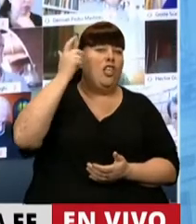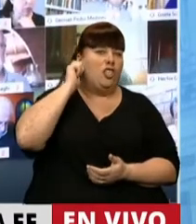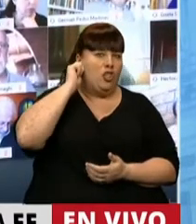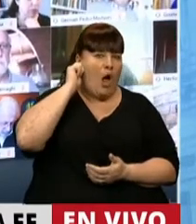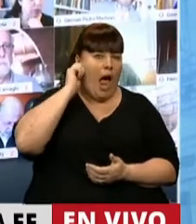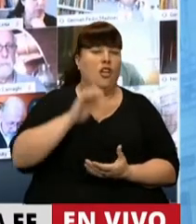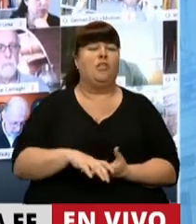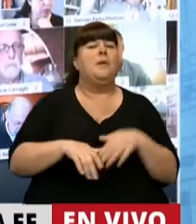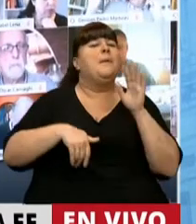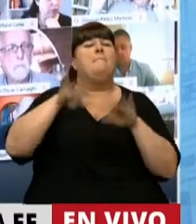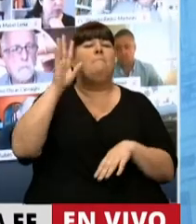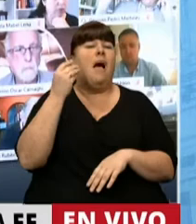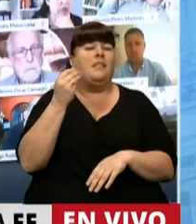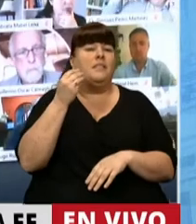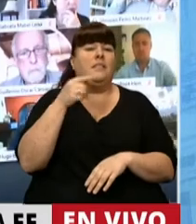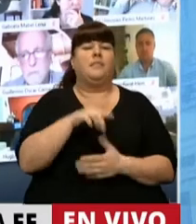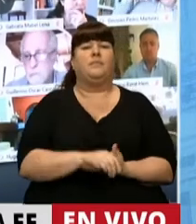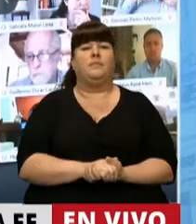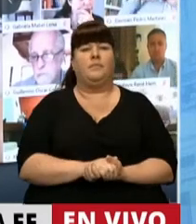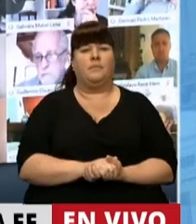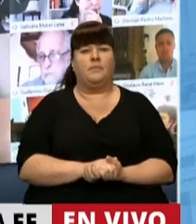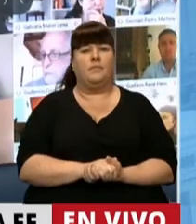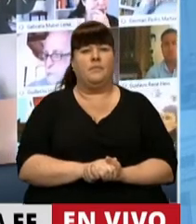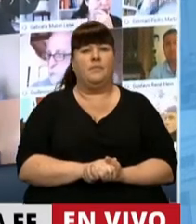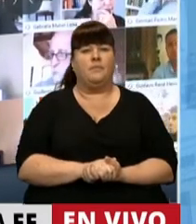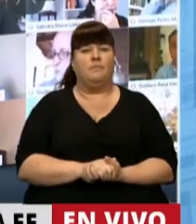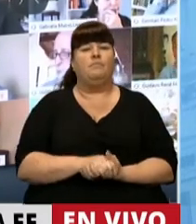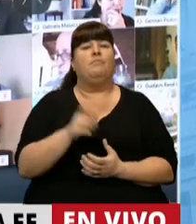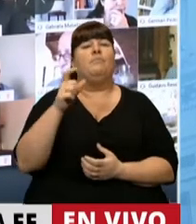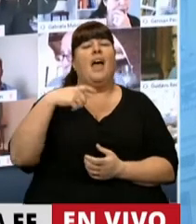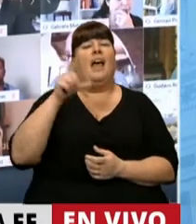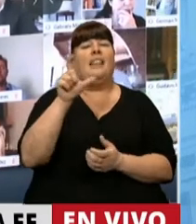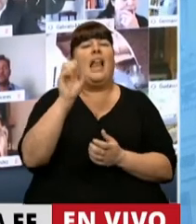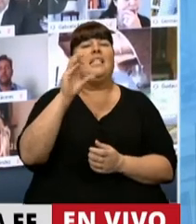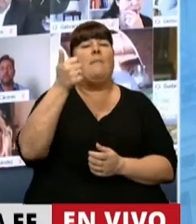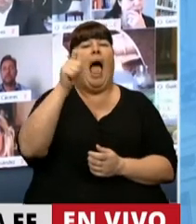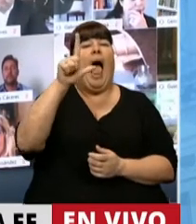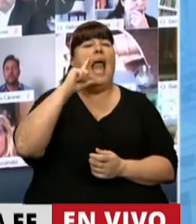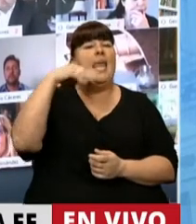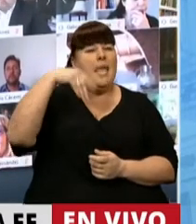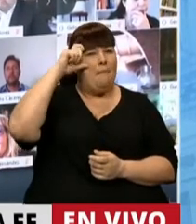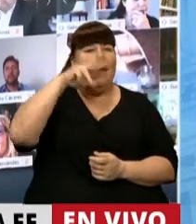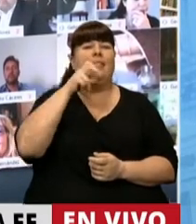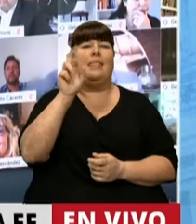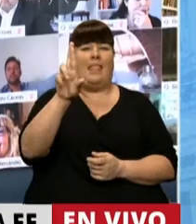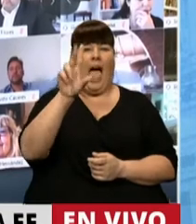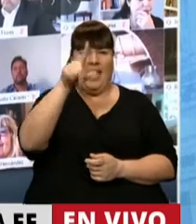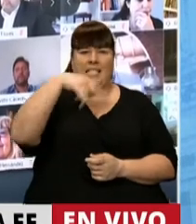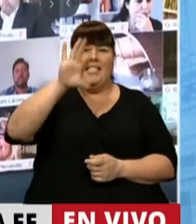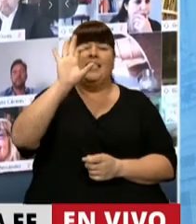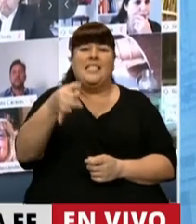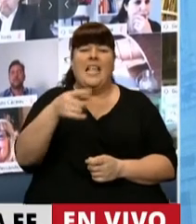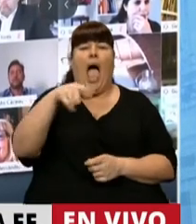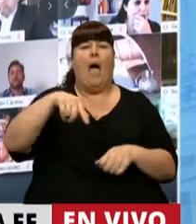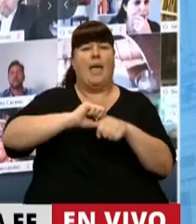años, especialmente en lo que es la tarjeta alimentar. Ustedes saben que en esta pandemia